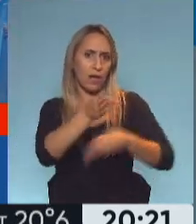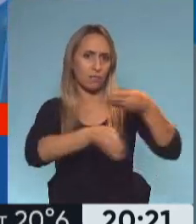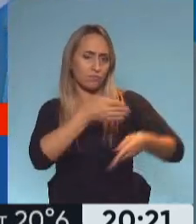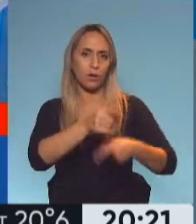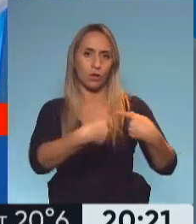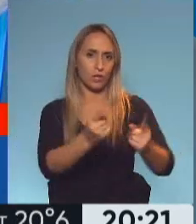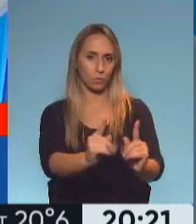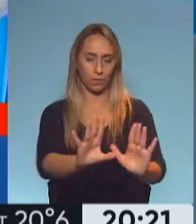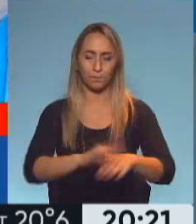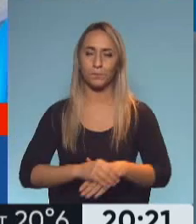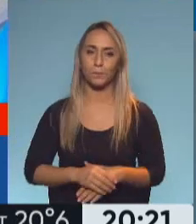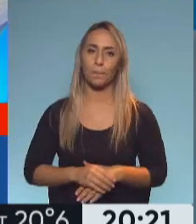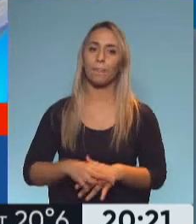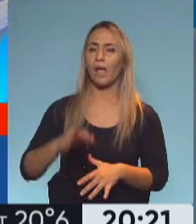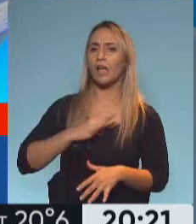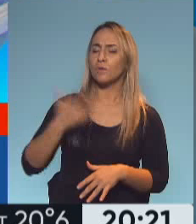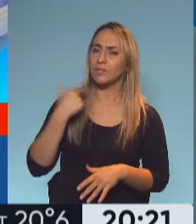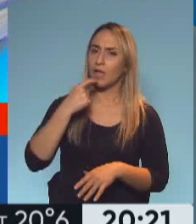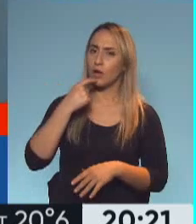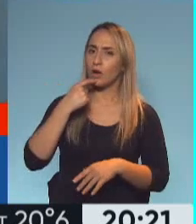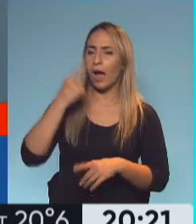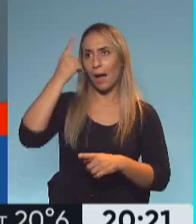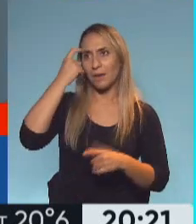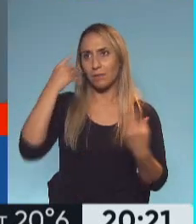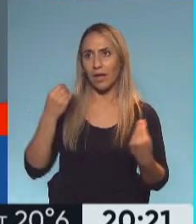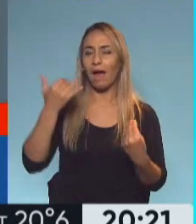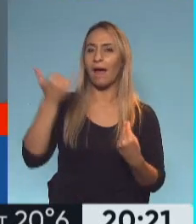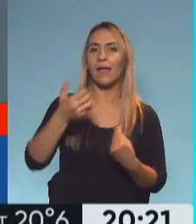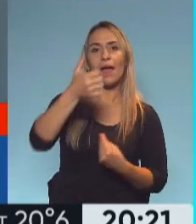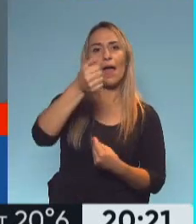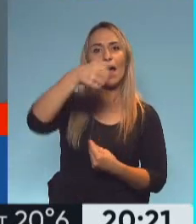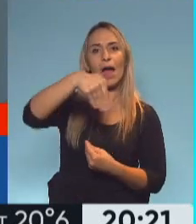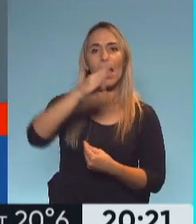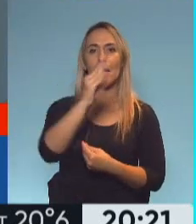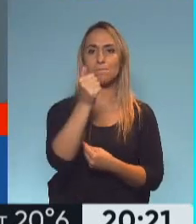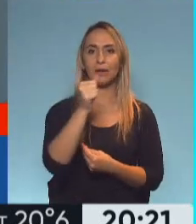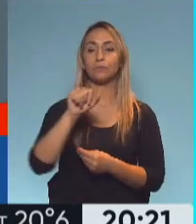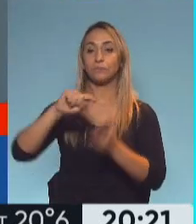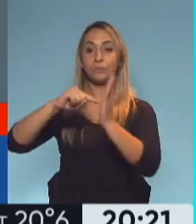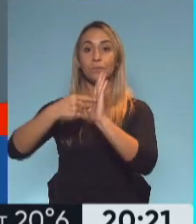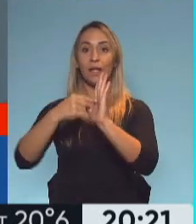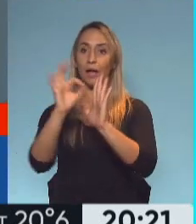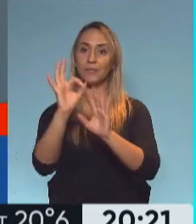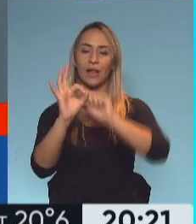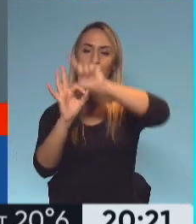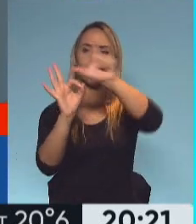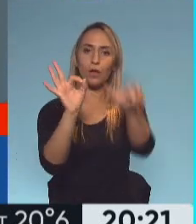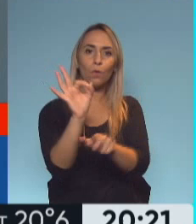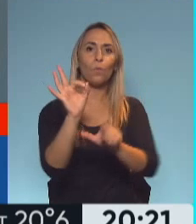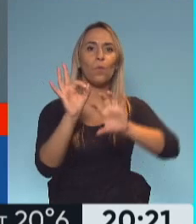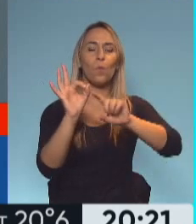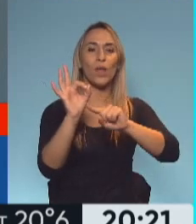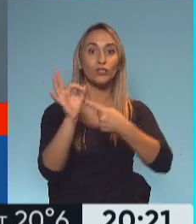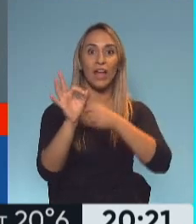Una de cosas que aprendimos el año pasado es que existe el AMBA, digamos que el conurbano y la Ciudad de Buenos Aires está estrechamente vinculado, al menos en materia